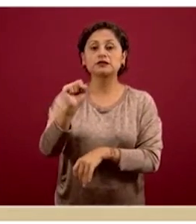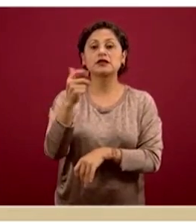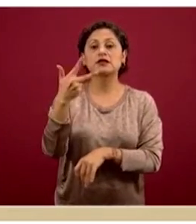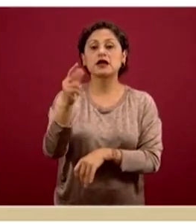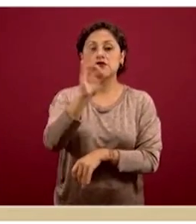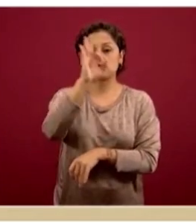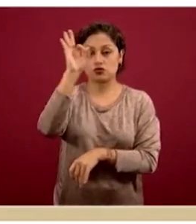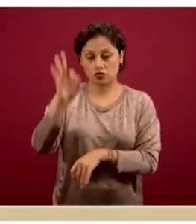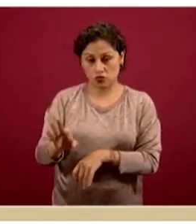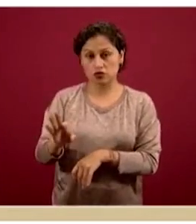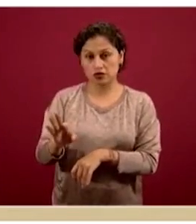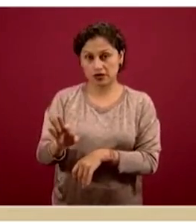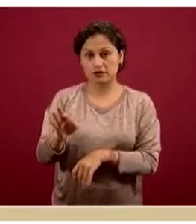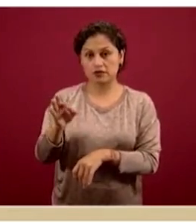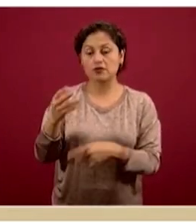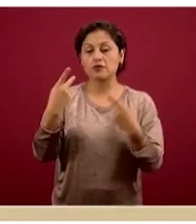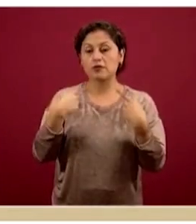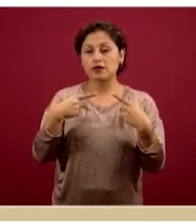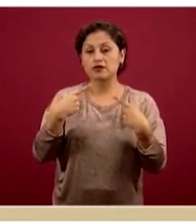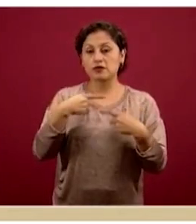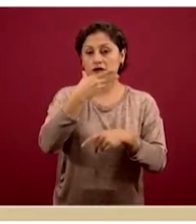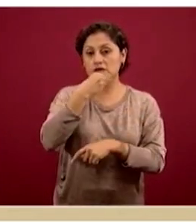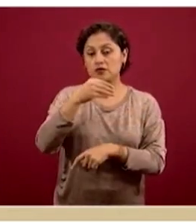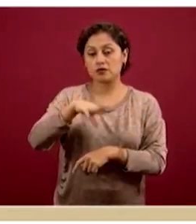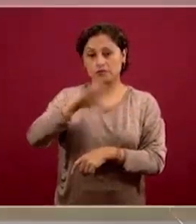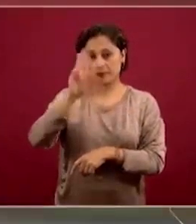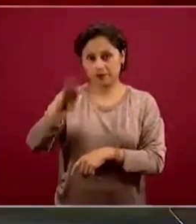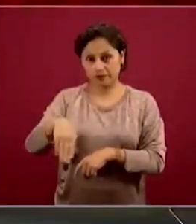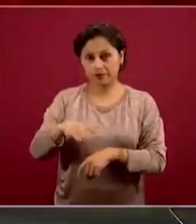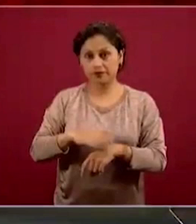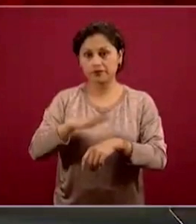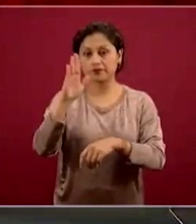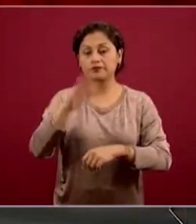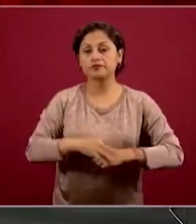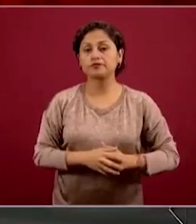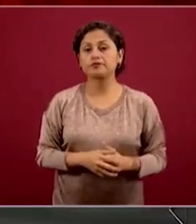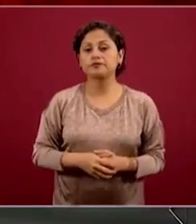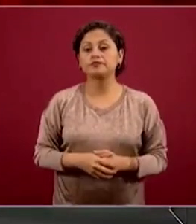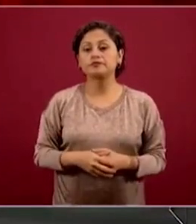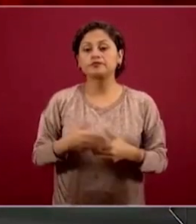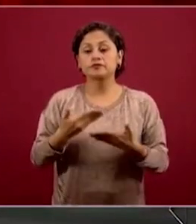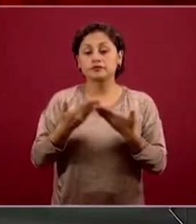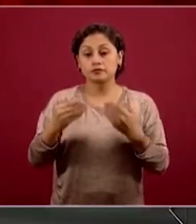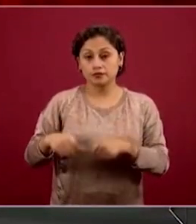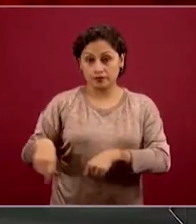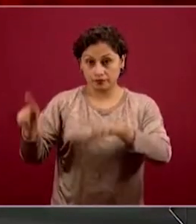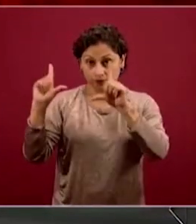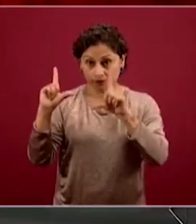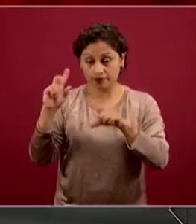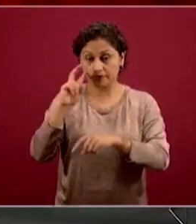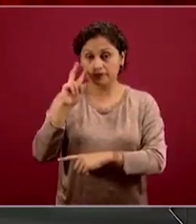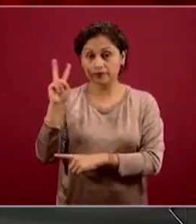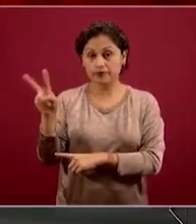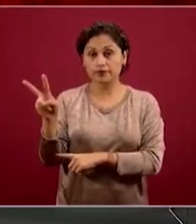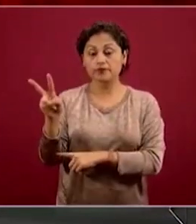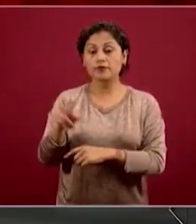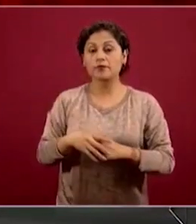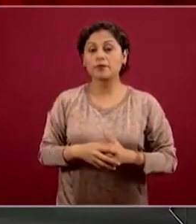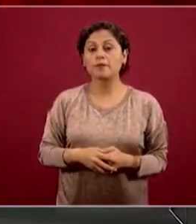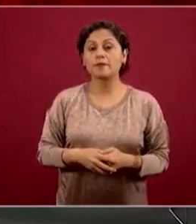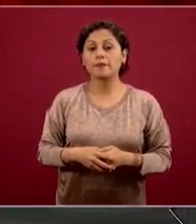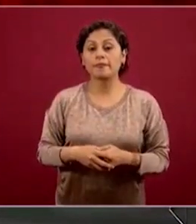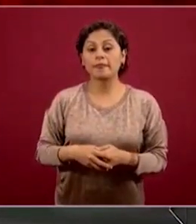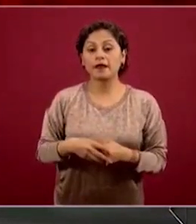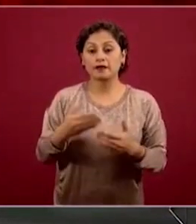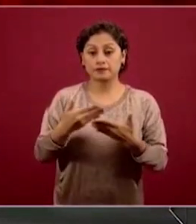para el tema de las defunciones. En la siguiente diapositiva vamos a ver la